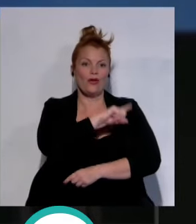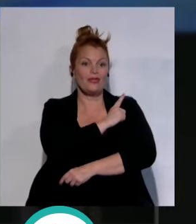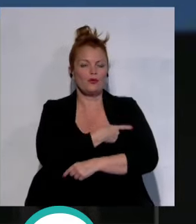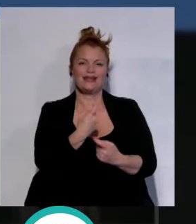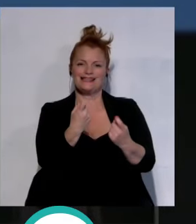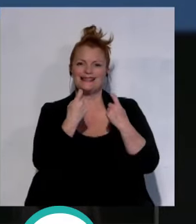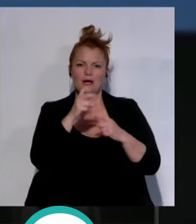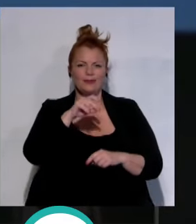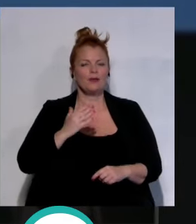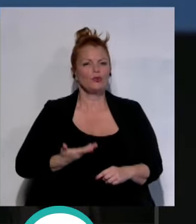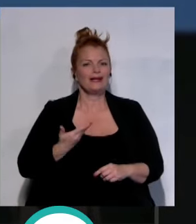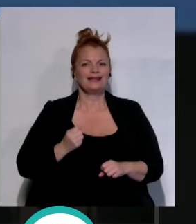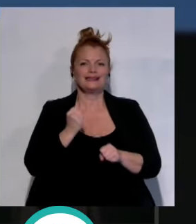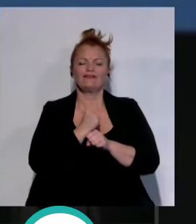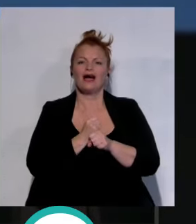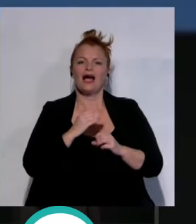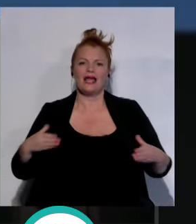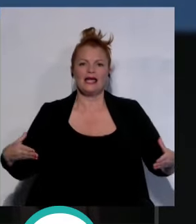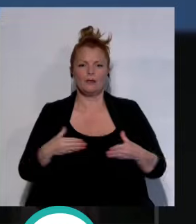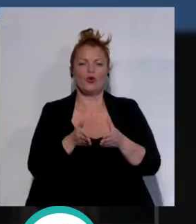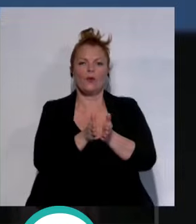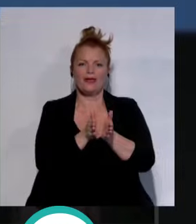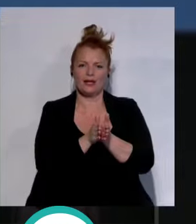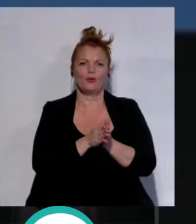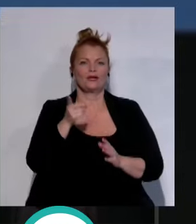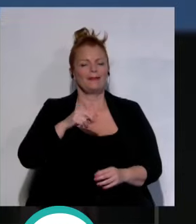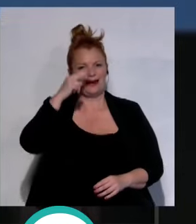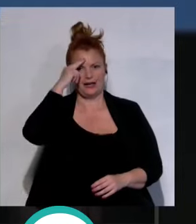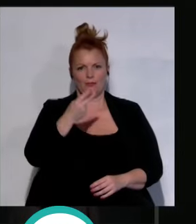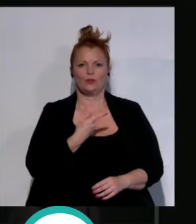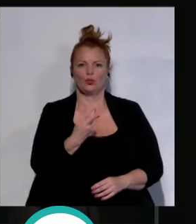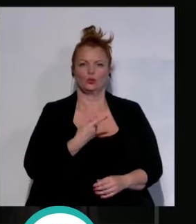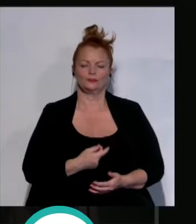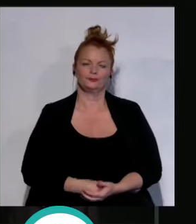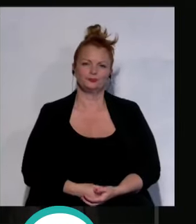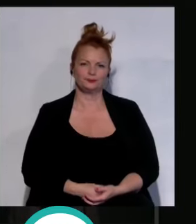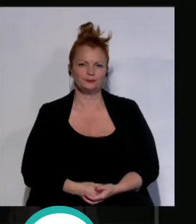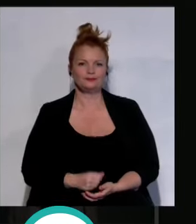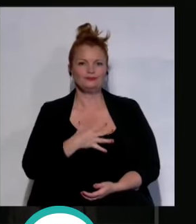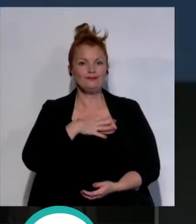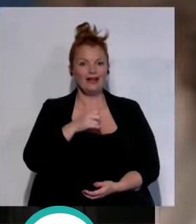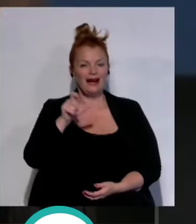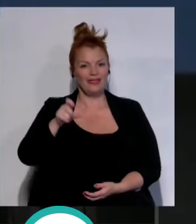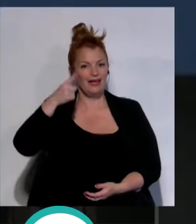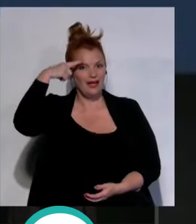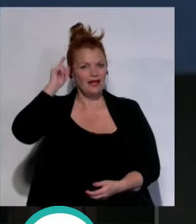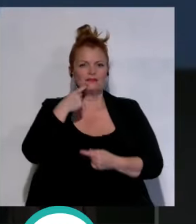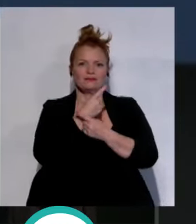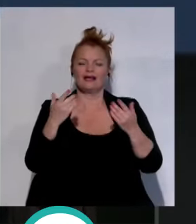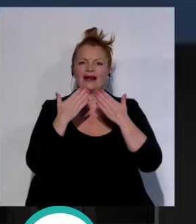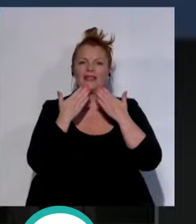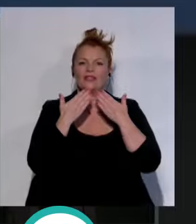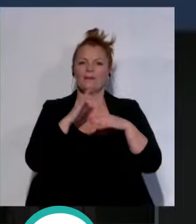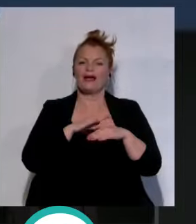nos enseña la importancia del trabajo en equipo el compañerismo y el respeto mutuo el alcalde tuvo palabras de agradecimiento para